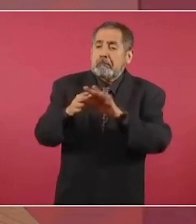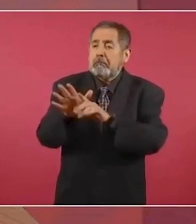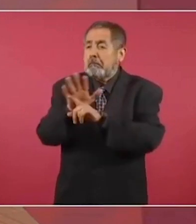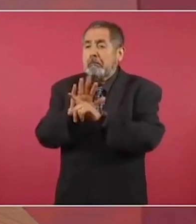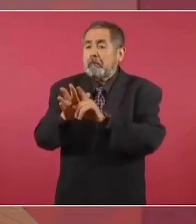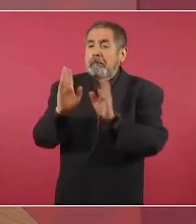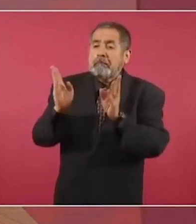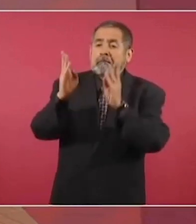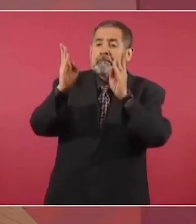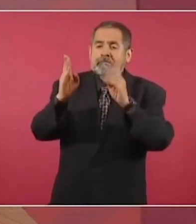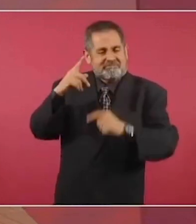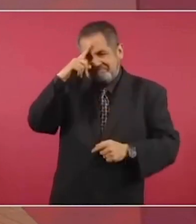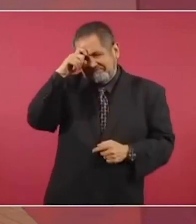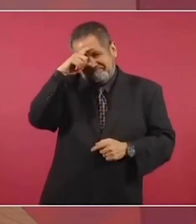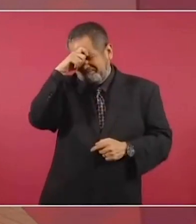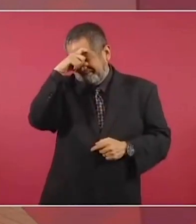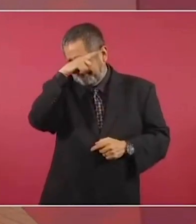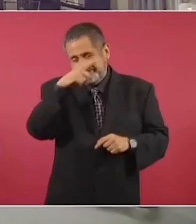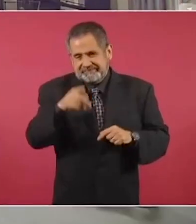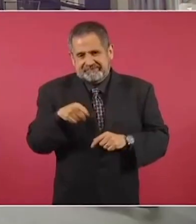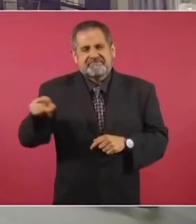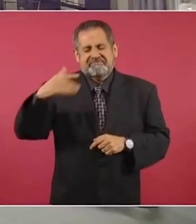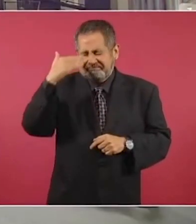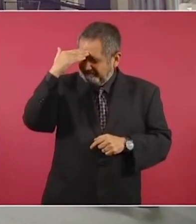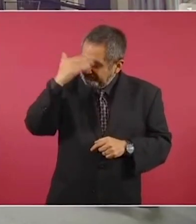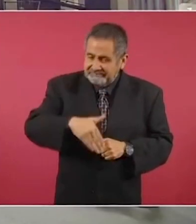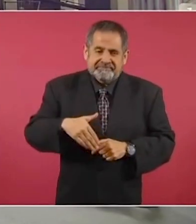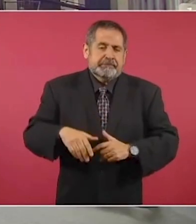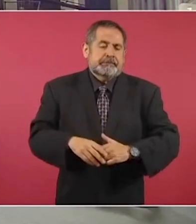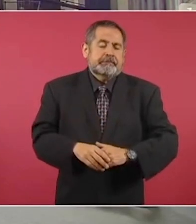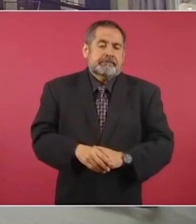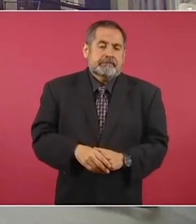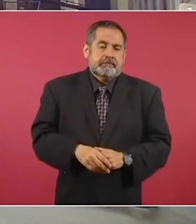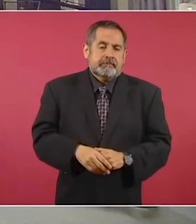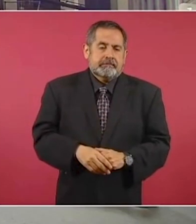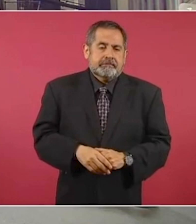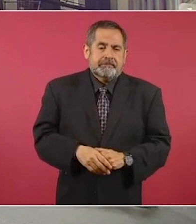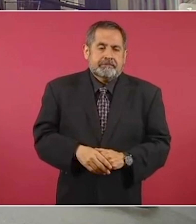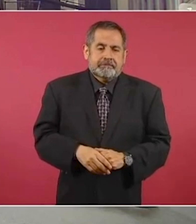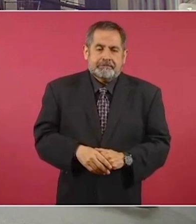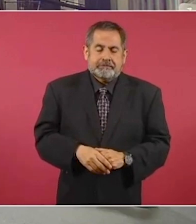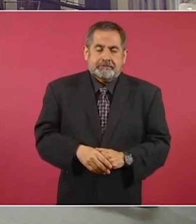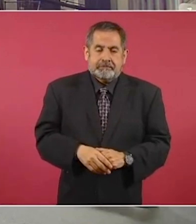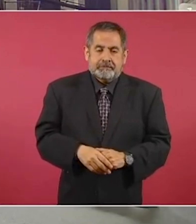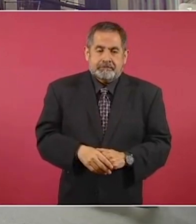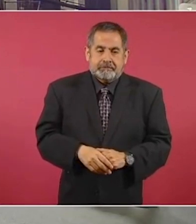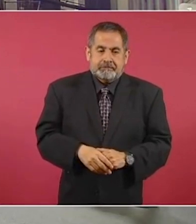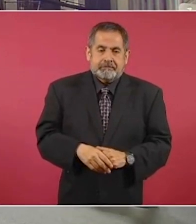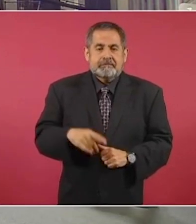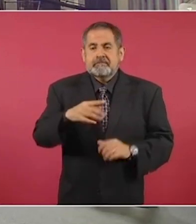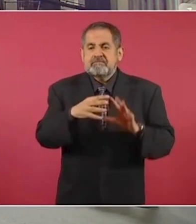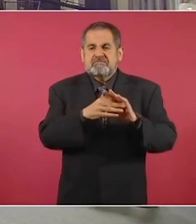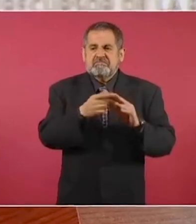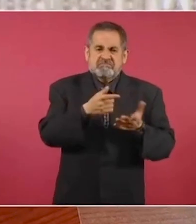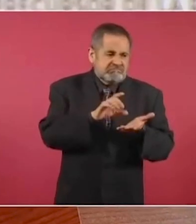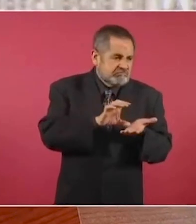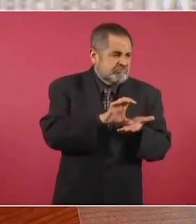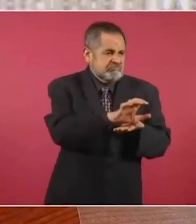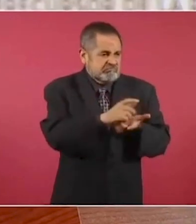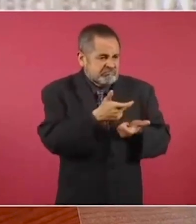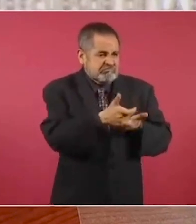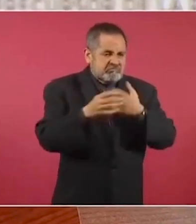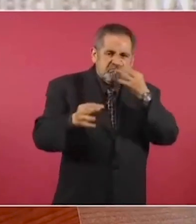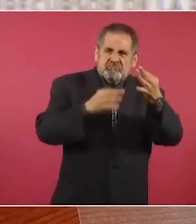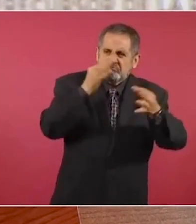pueden meter dinero para campaña